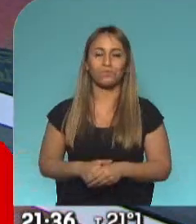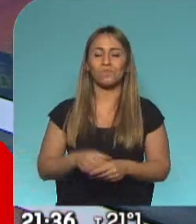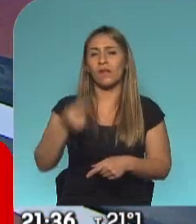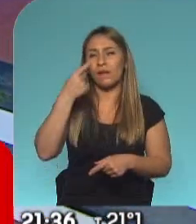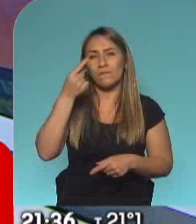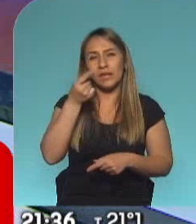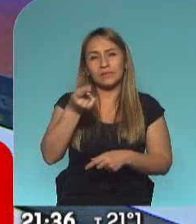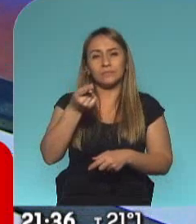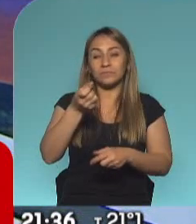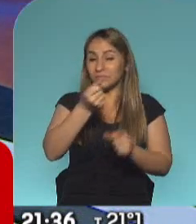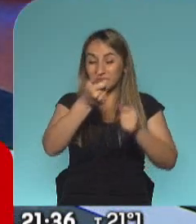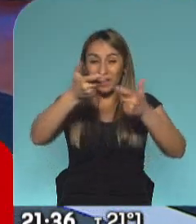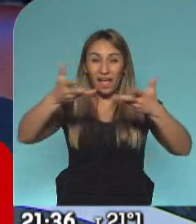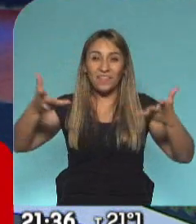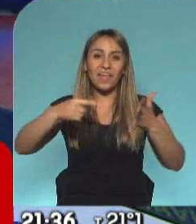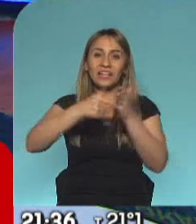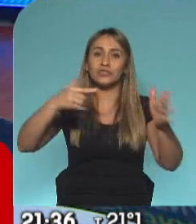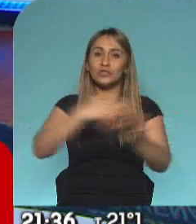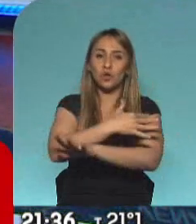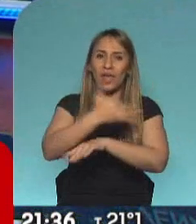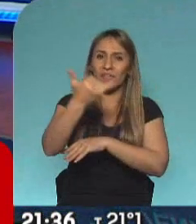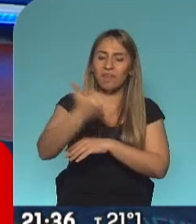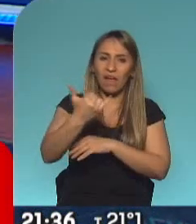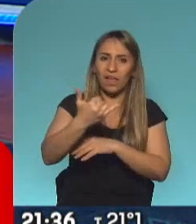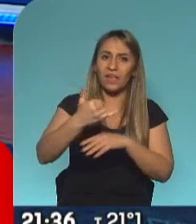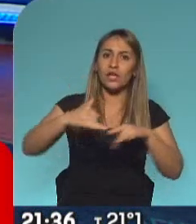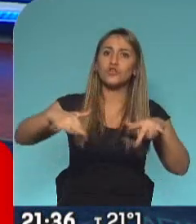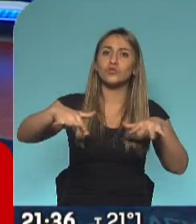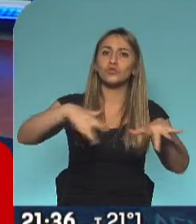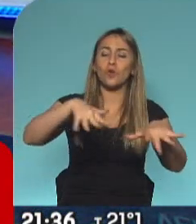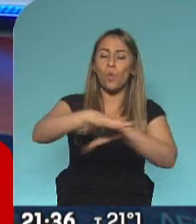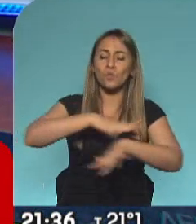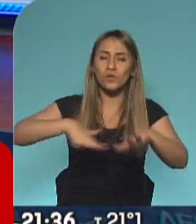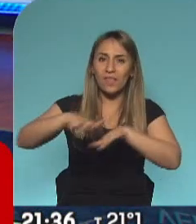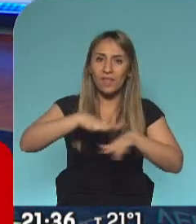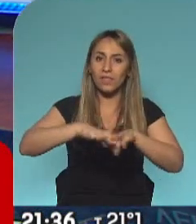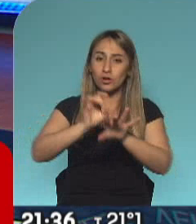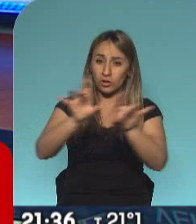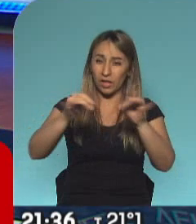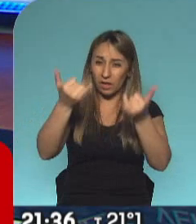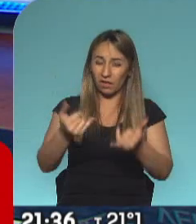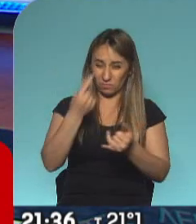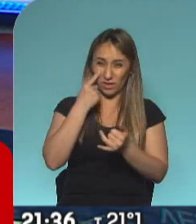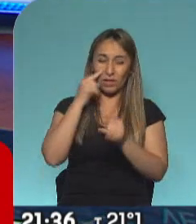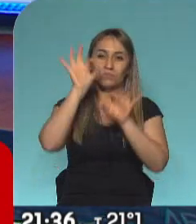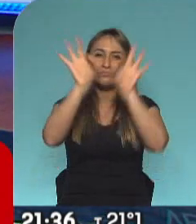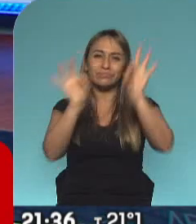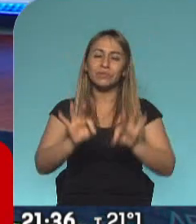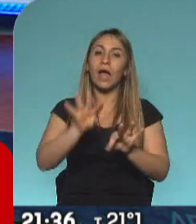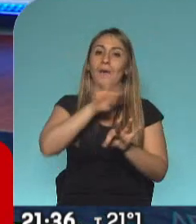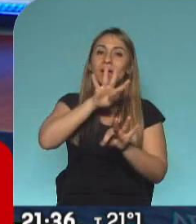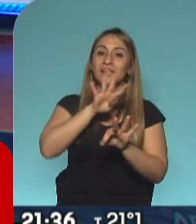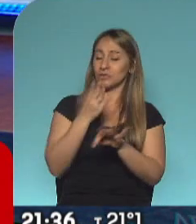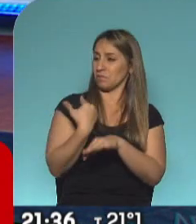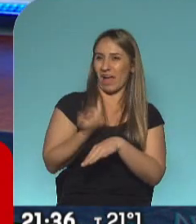cantidad de ciudades que tienen determinado contagio comunitario. Las que están amarillitos son las más, las que últimamente se han ido